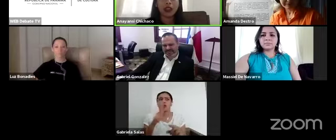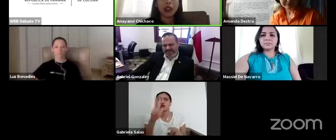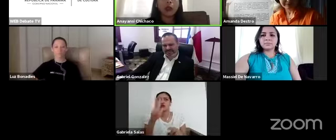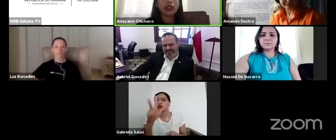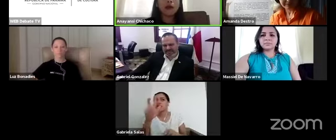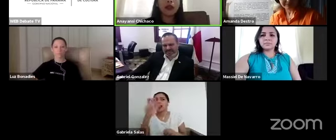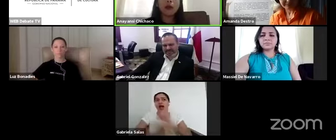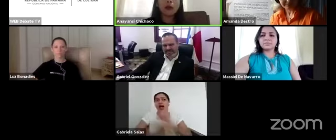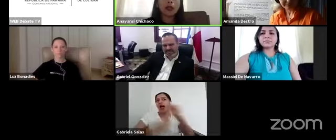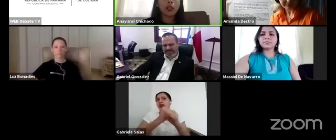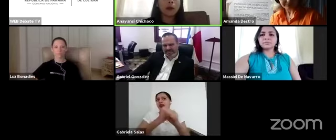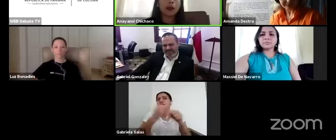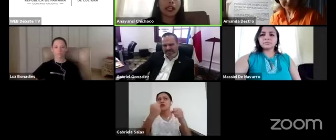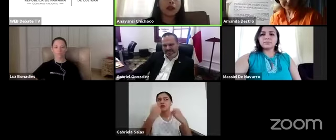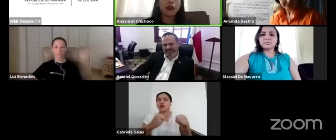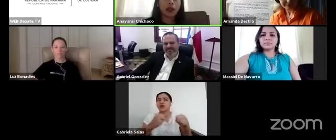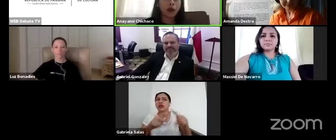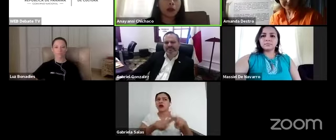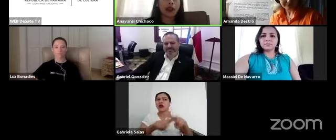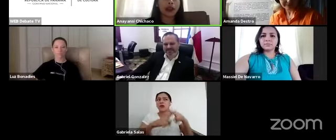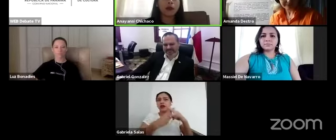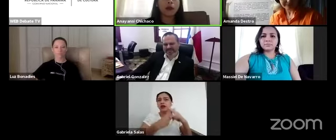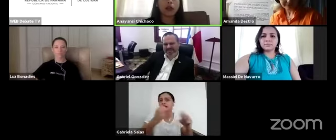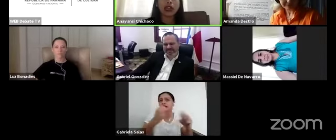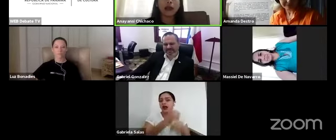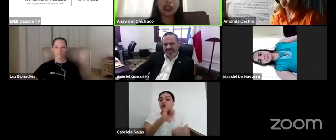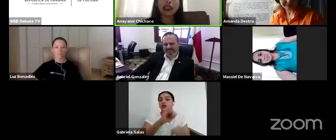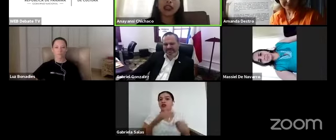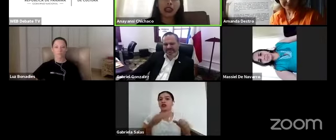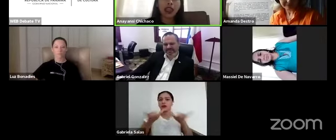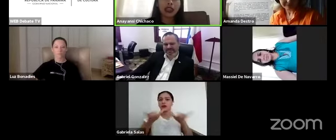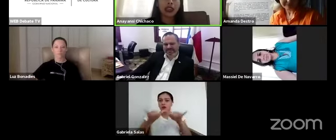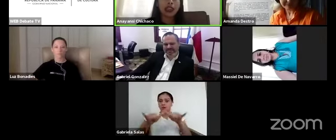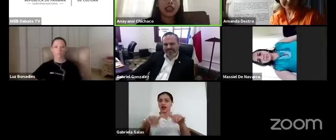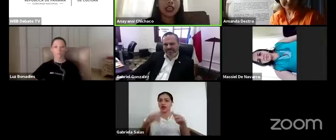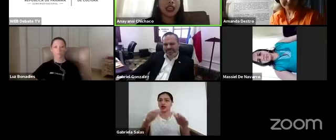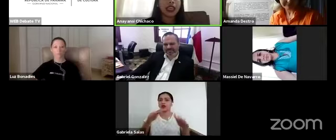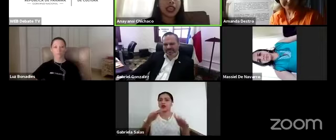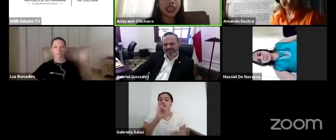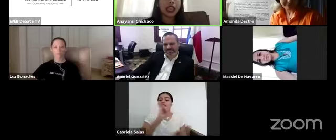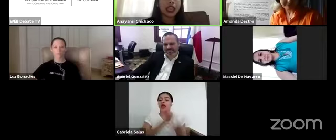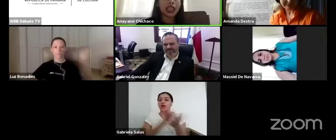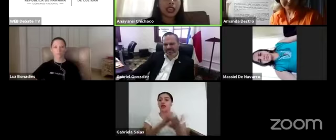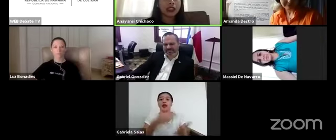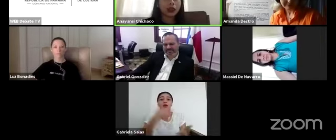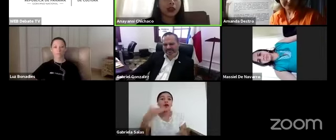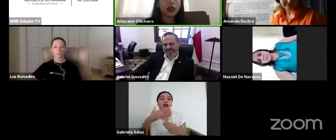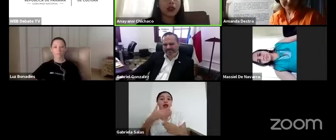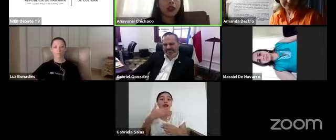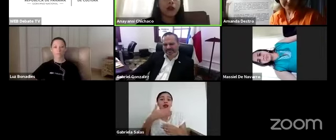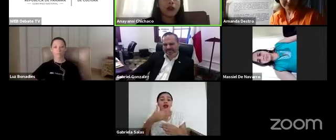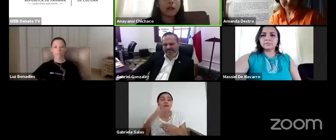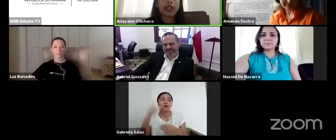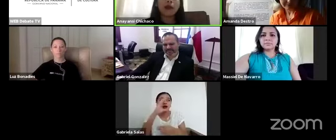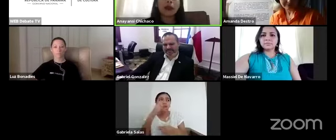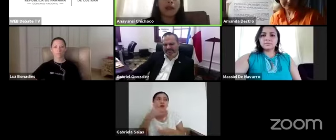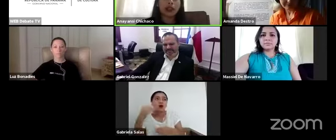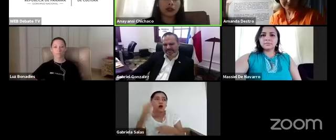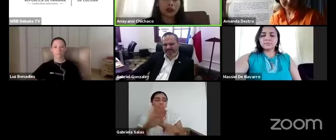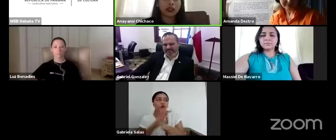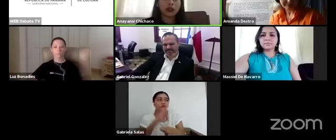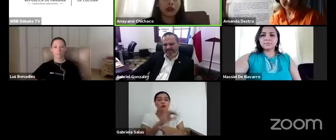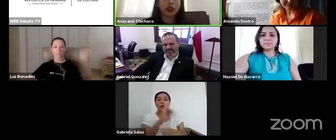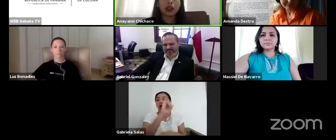iban a implementar o estaban un poquito preparándose mejor para buscar la manera ideal en que esto fuera